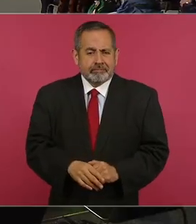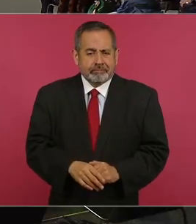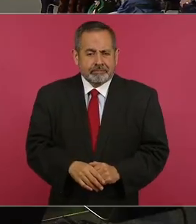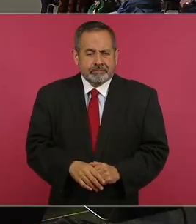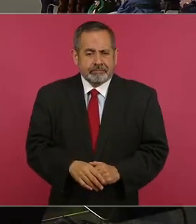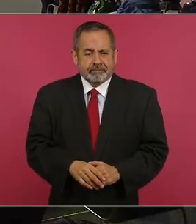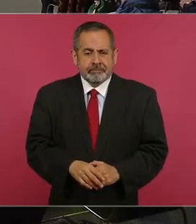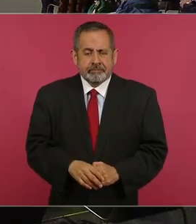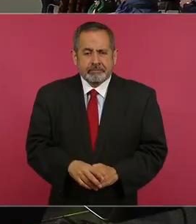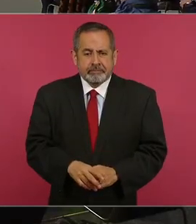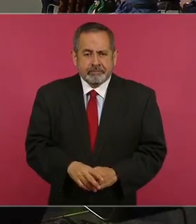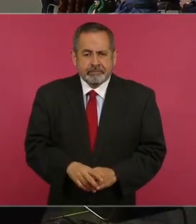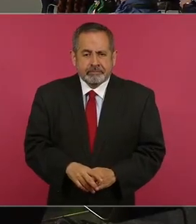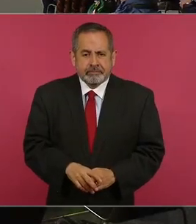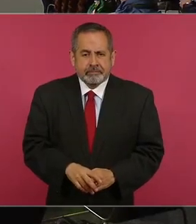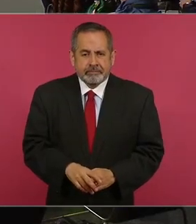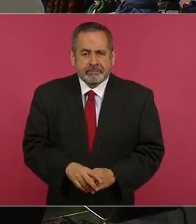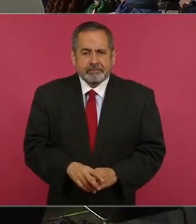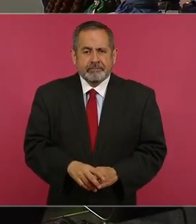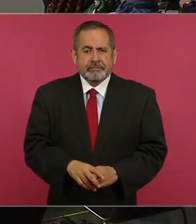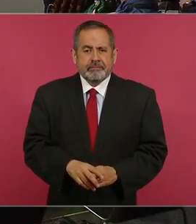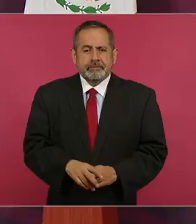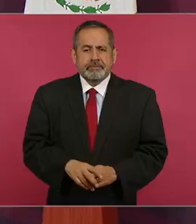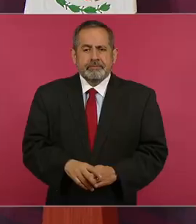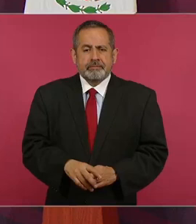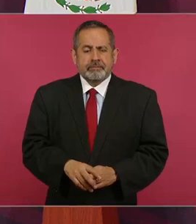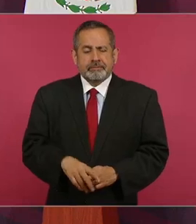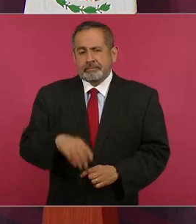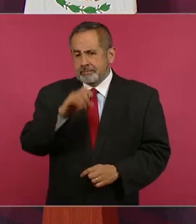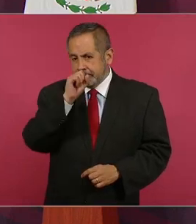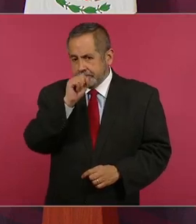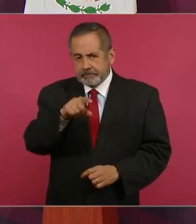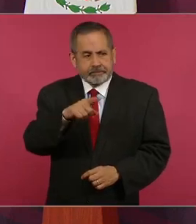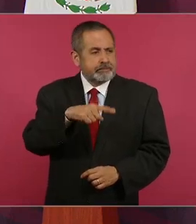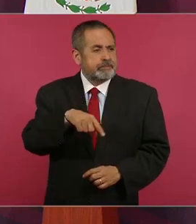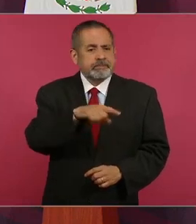porque también ellos